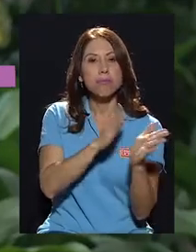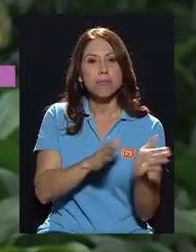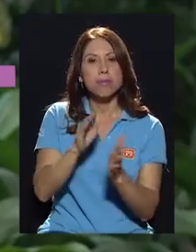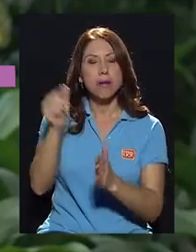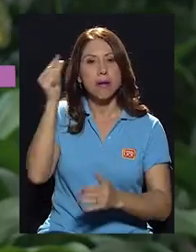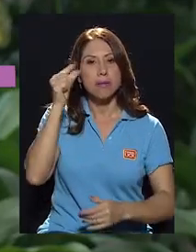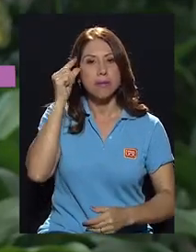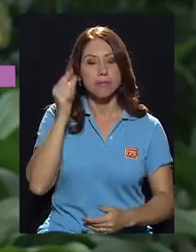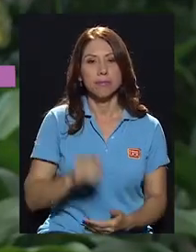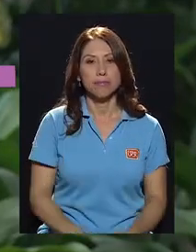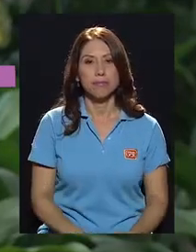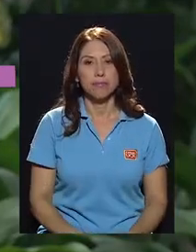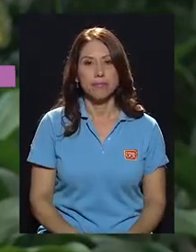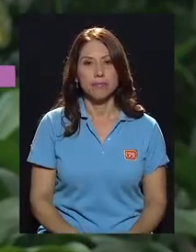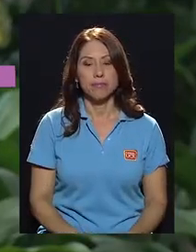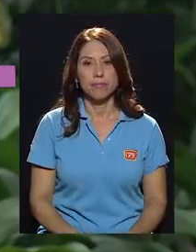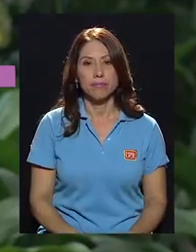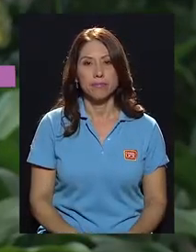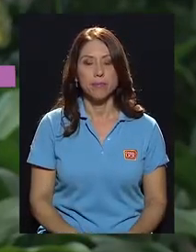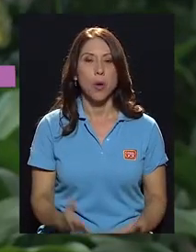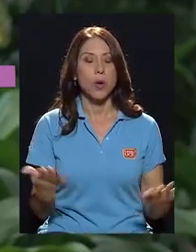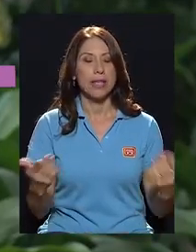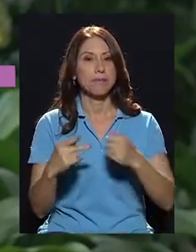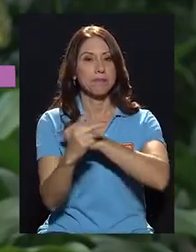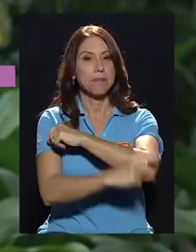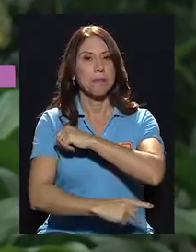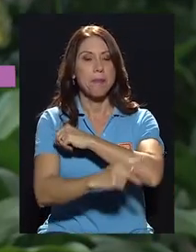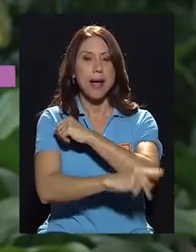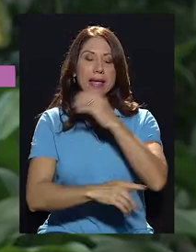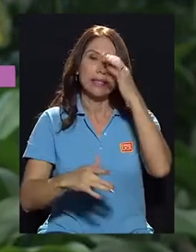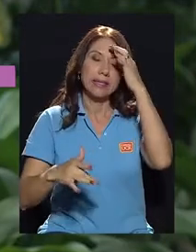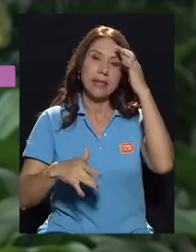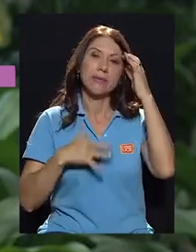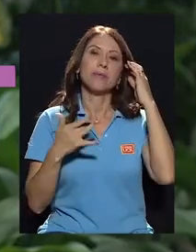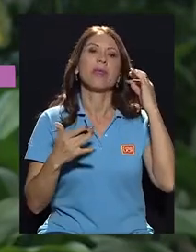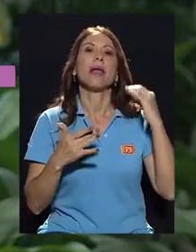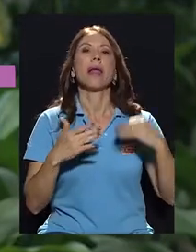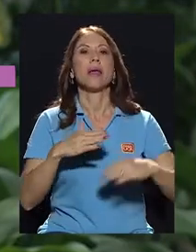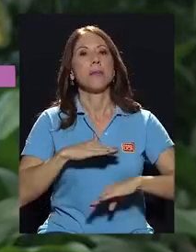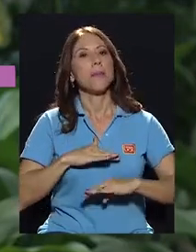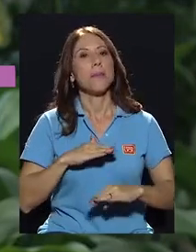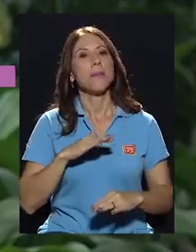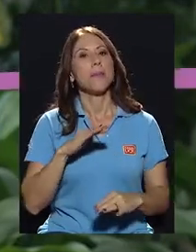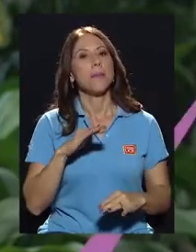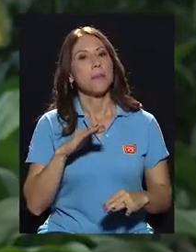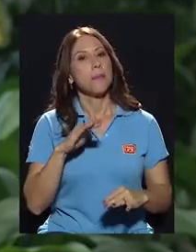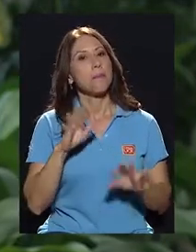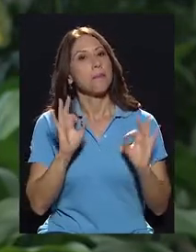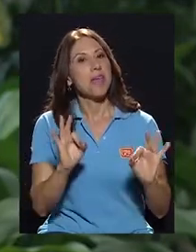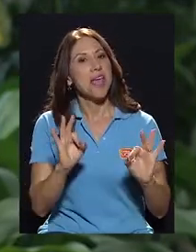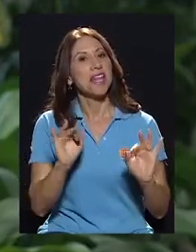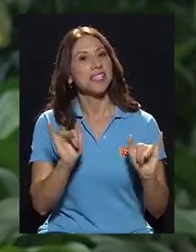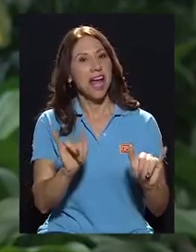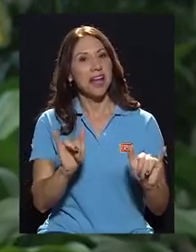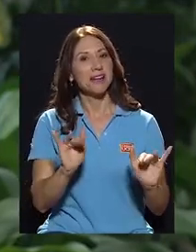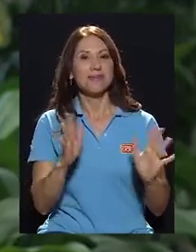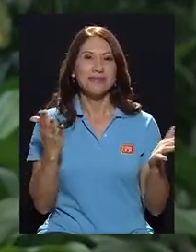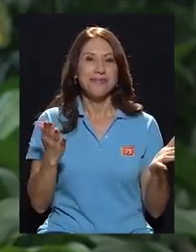país de bienestar es bienestar. Ok,